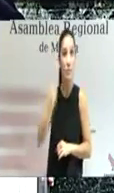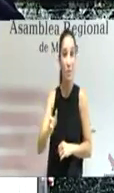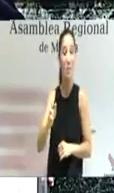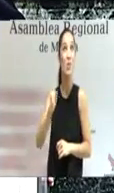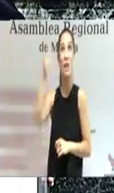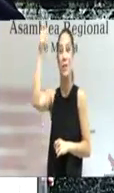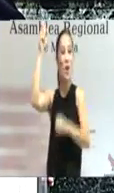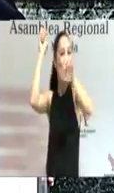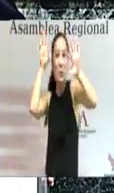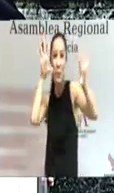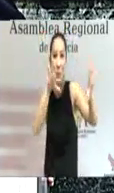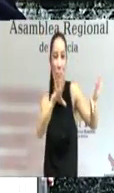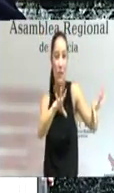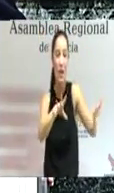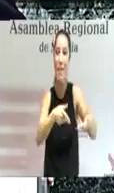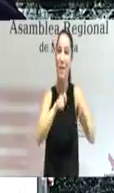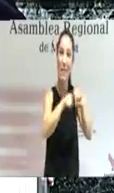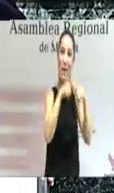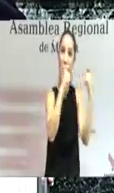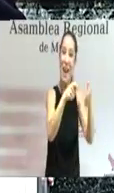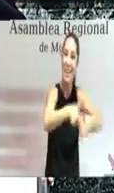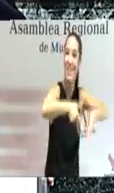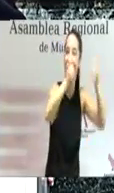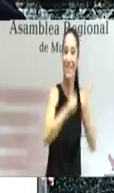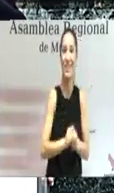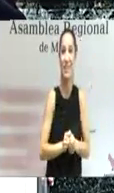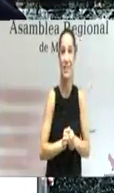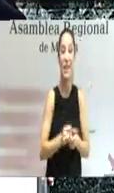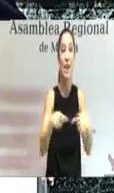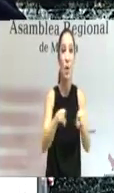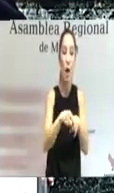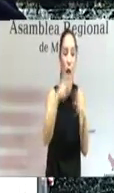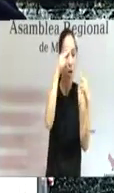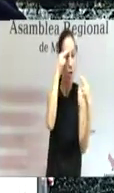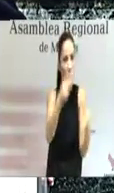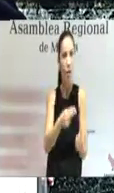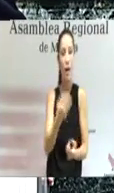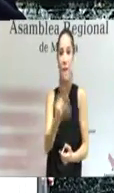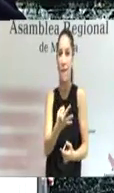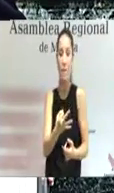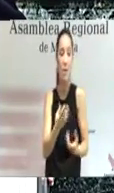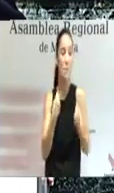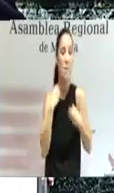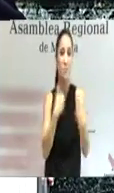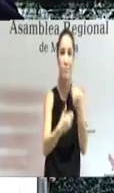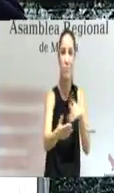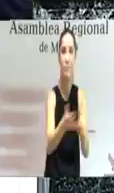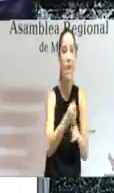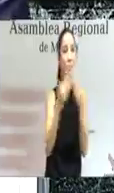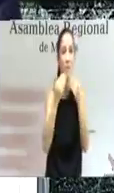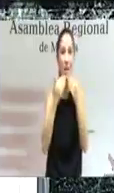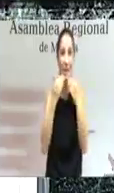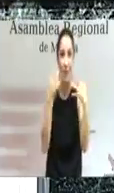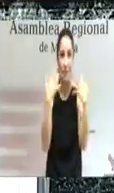cielos por la libertad así como por la honra se puede y debe aventurar la vida muchas gracias